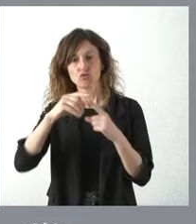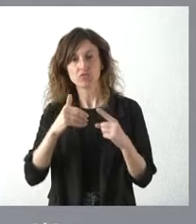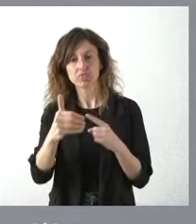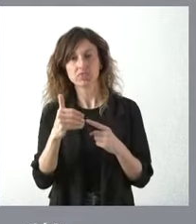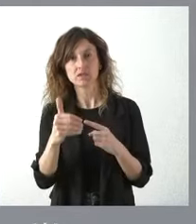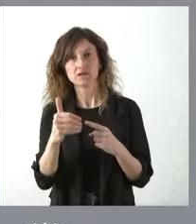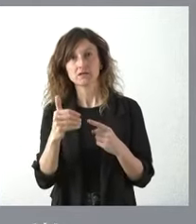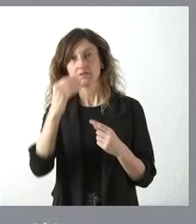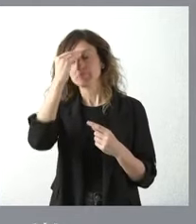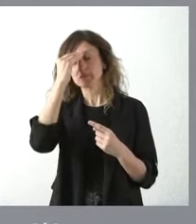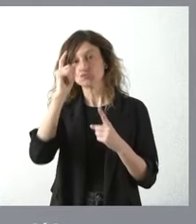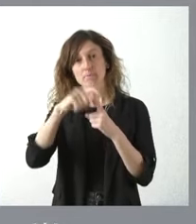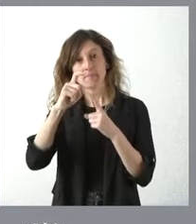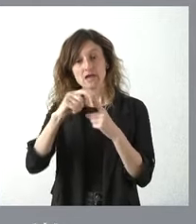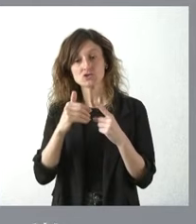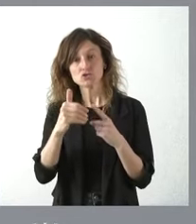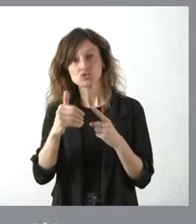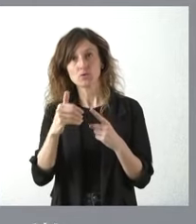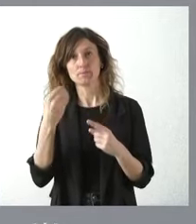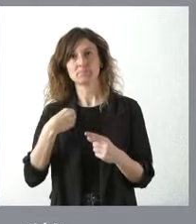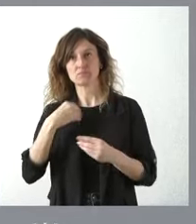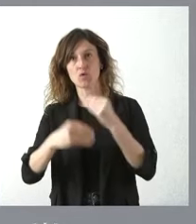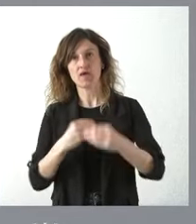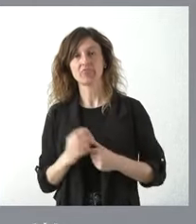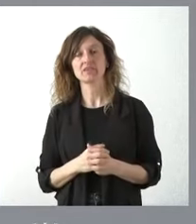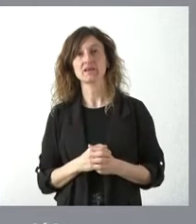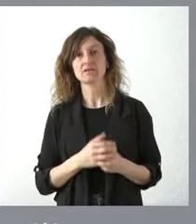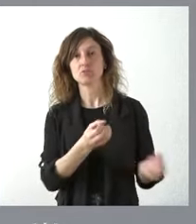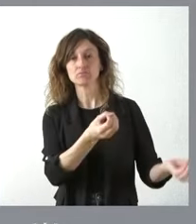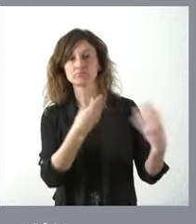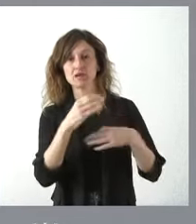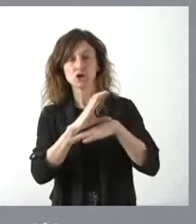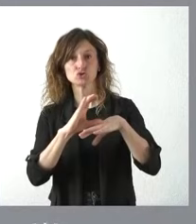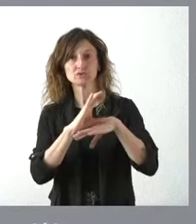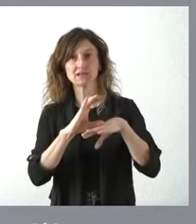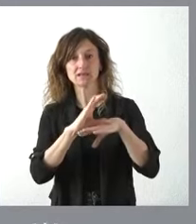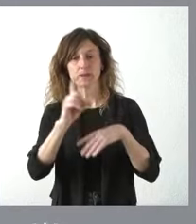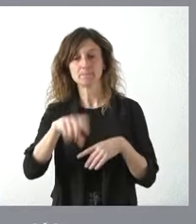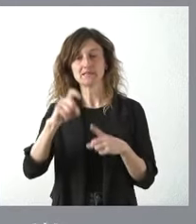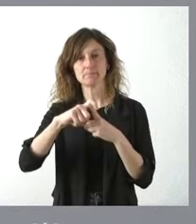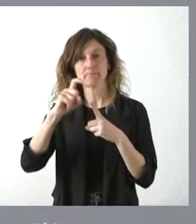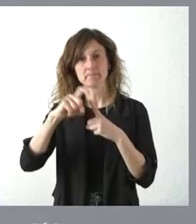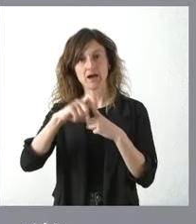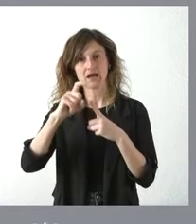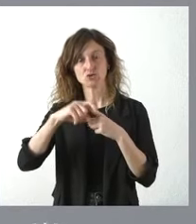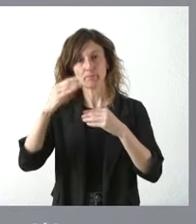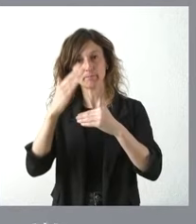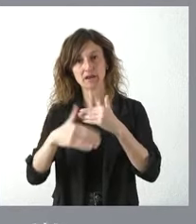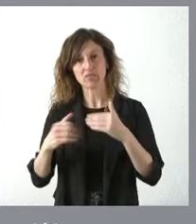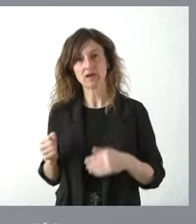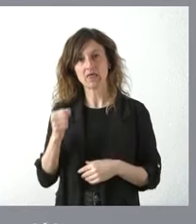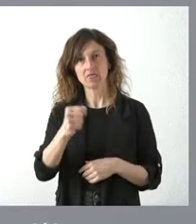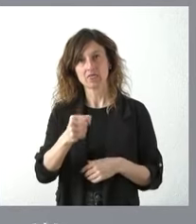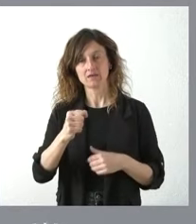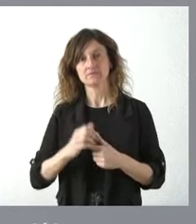a largo del mes de mayo se procederá a lo mismo es lo que nos informaba la consejería que tendríamos este mes de mayo de plazo para esta incorporación